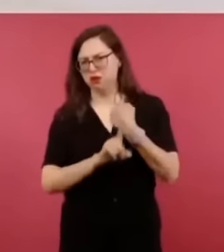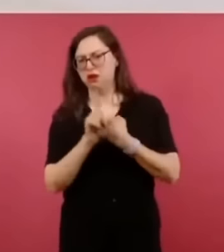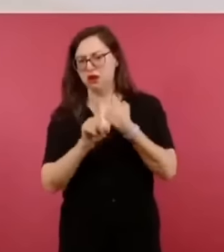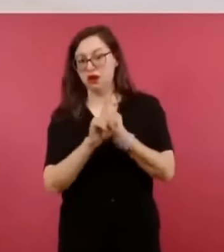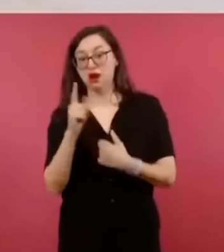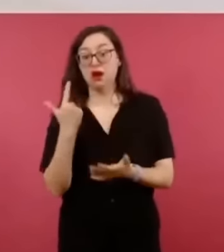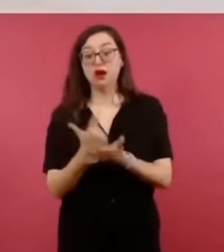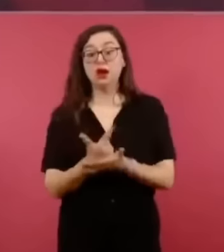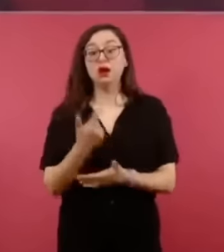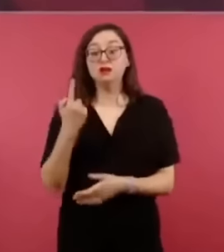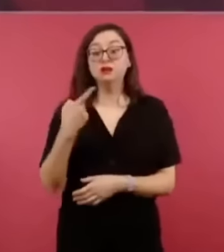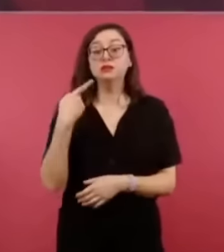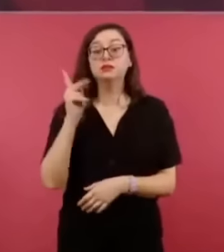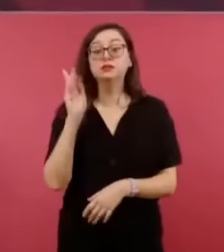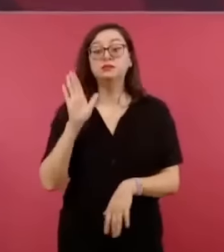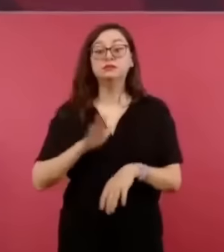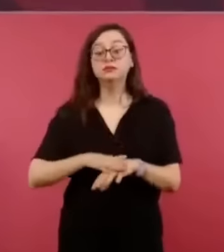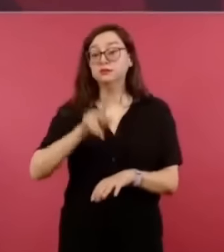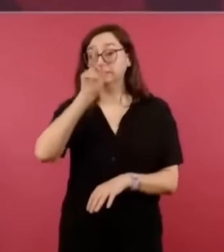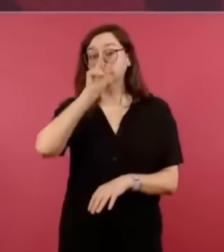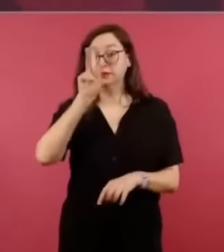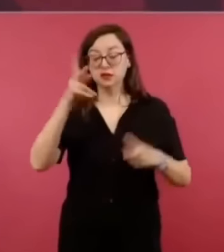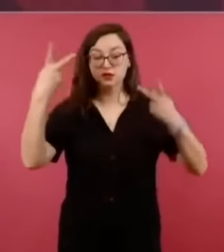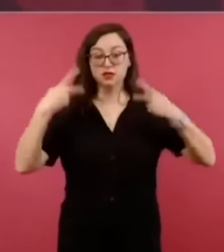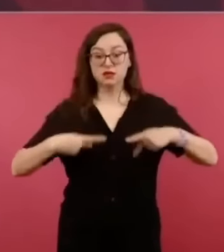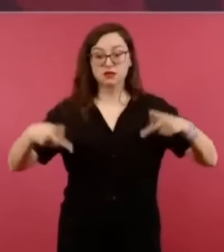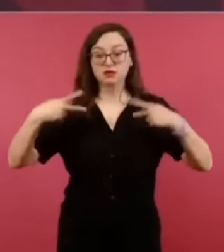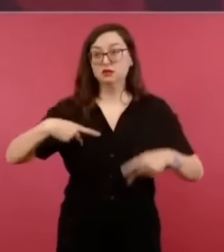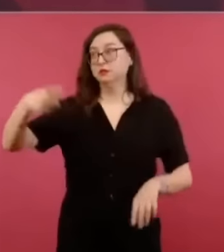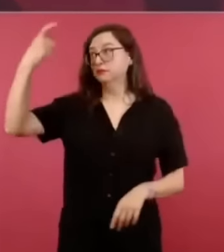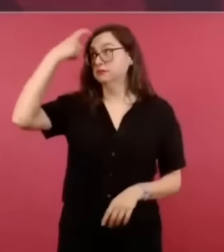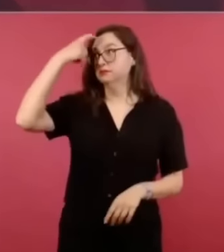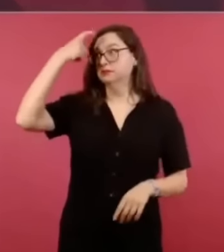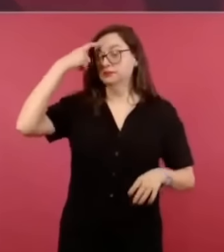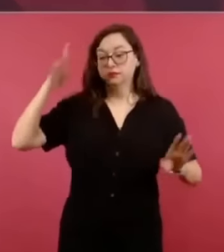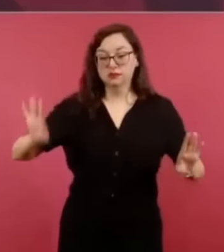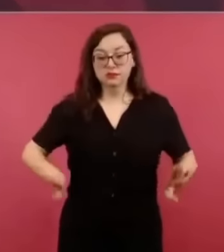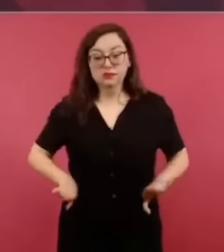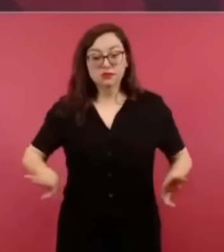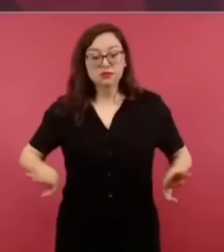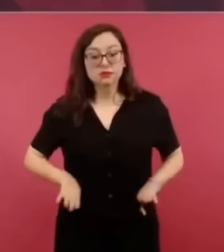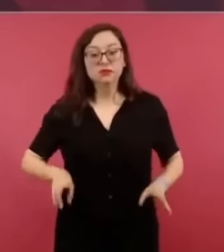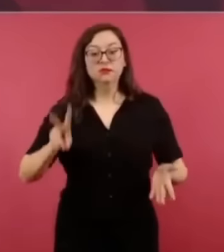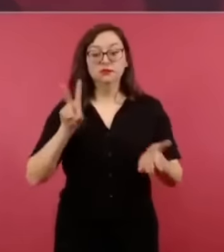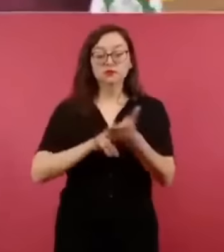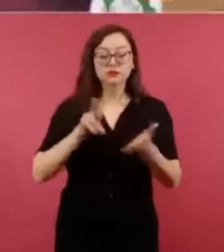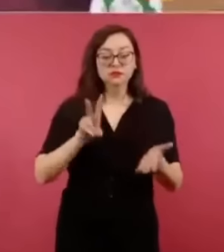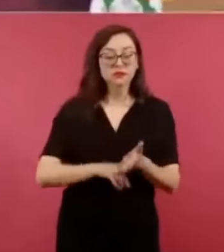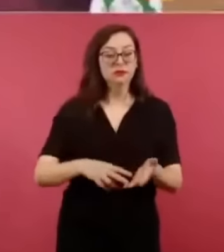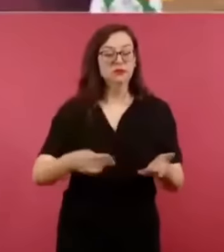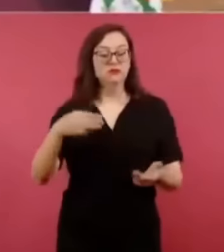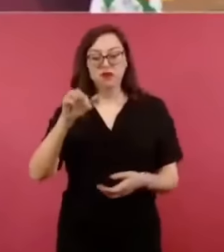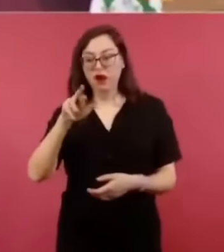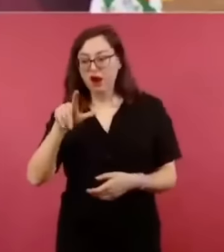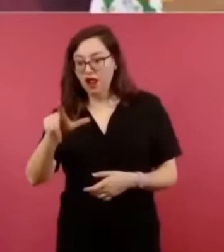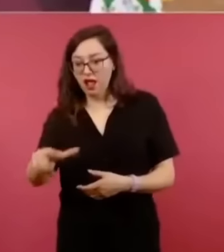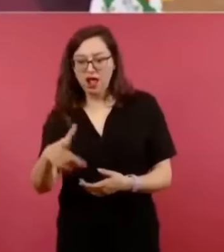era la pérdida de valores morales, culturales, espirituales,